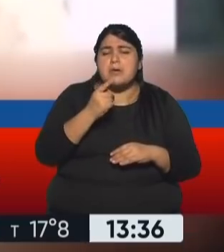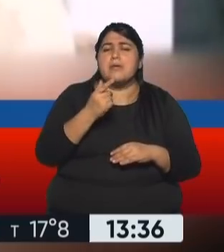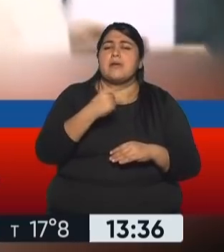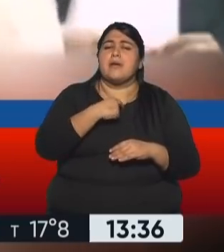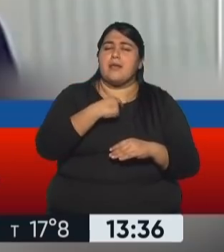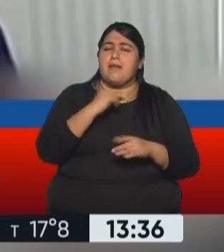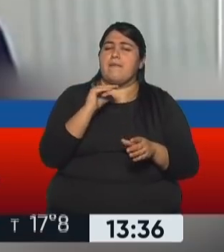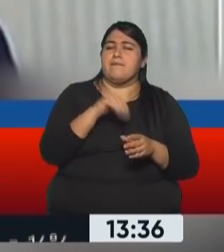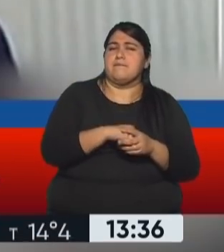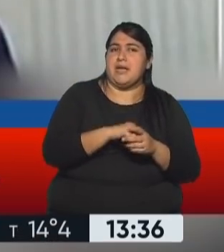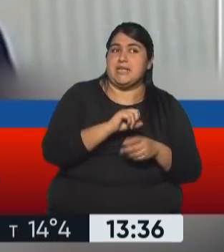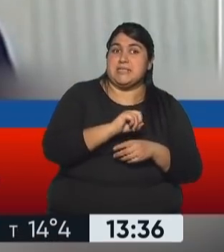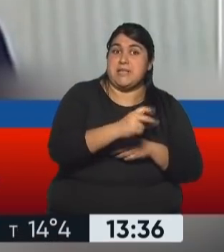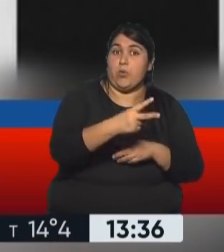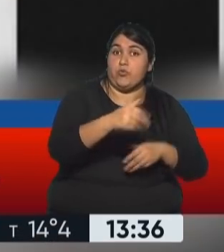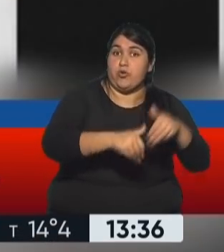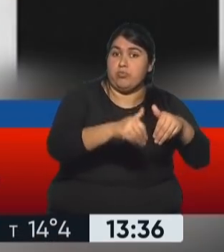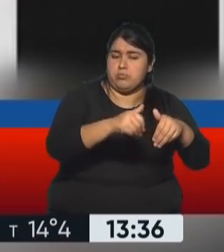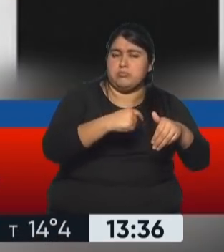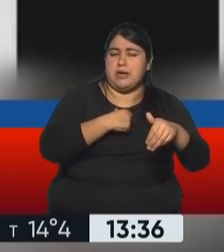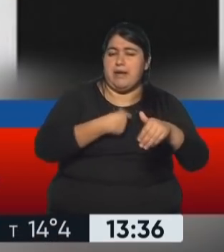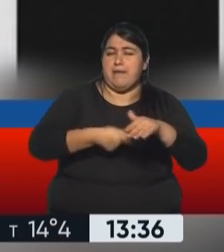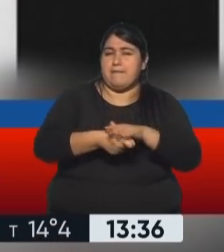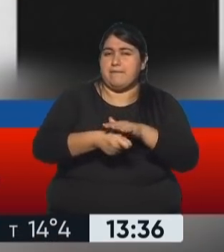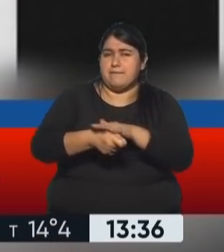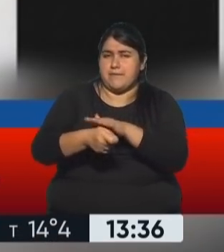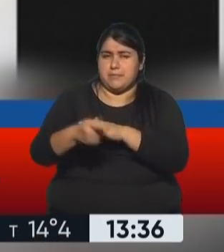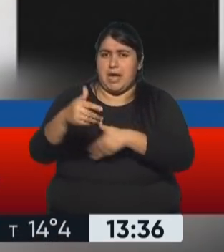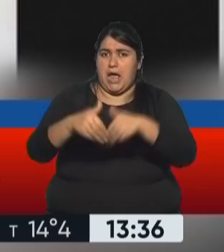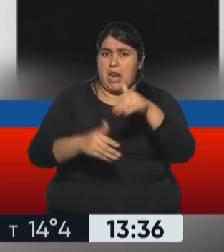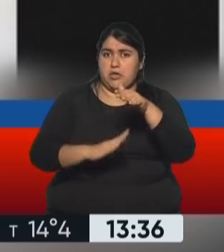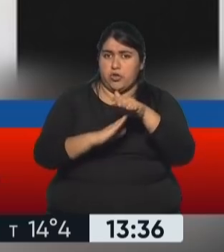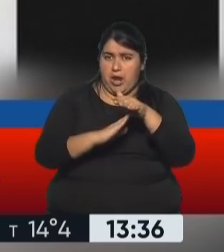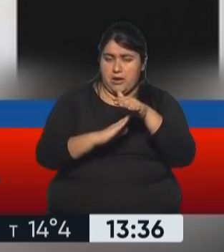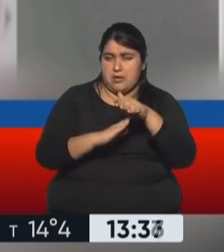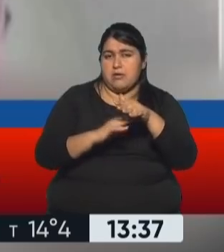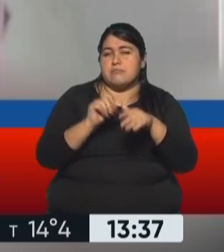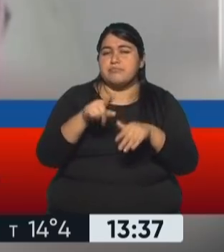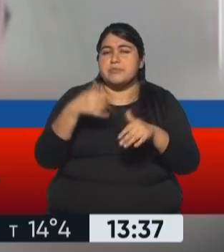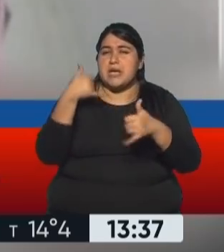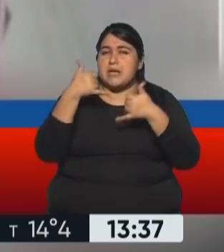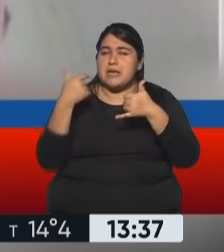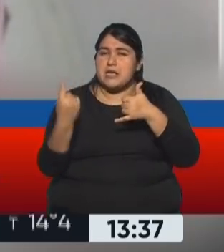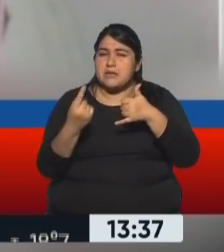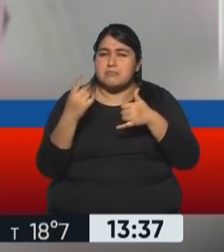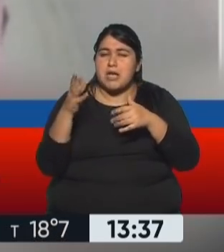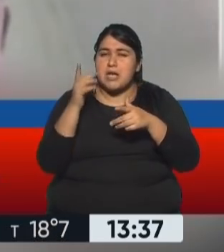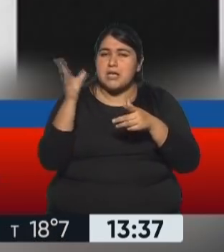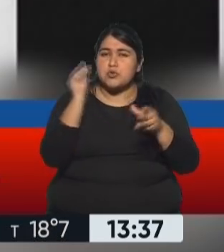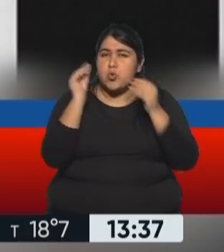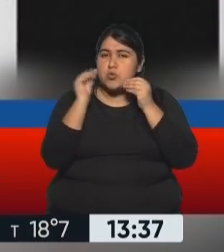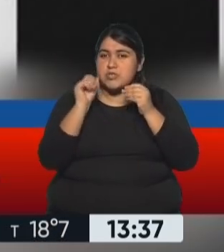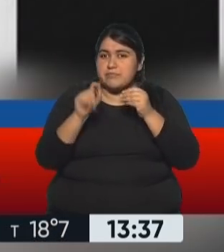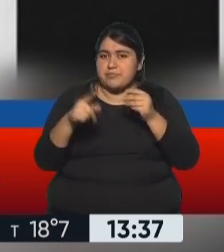el escrutinio de la segunda vuelta promoviendo el soborno de funcionarios electorales, según se desprende de escuchas telefónicas de presuntas conversaciones